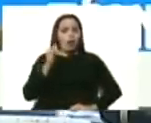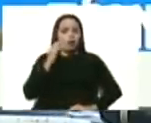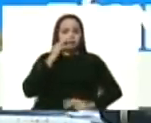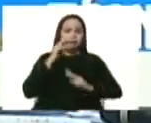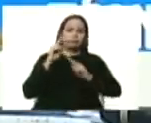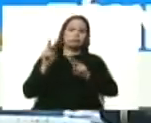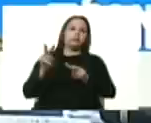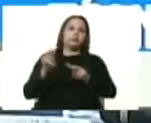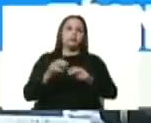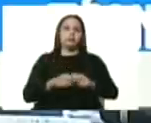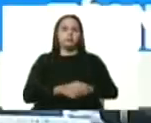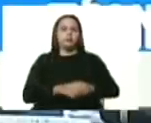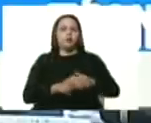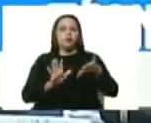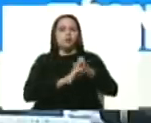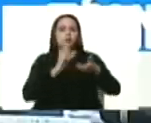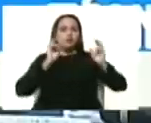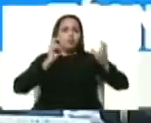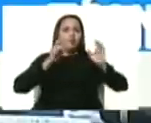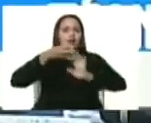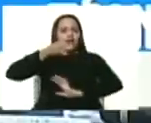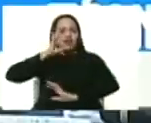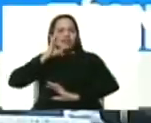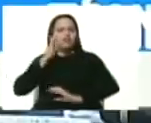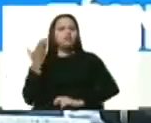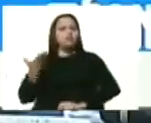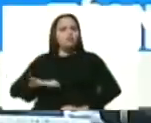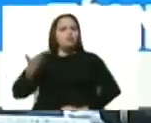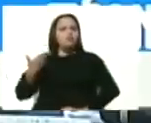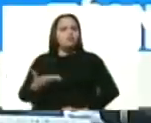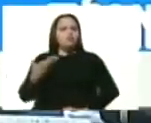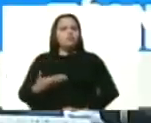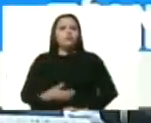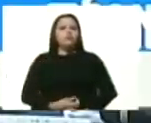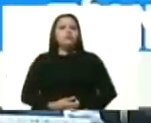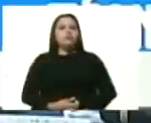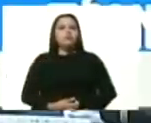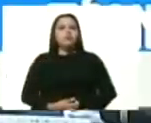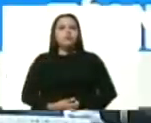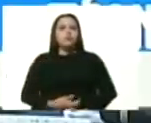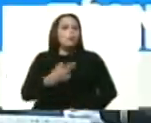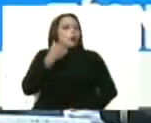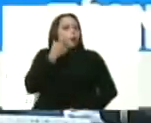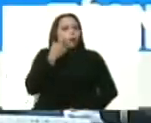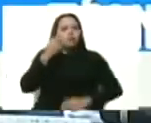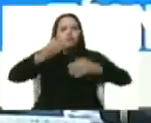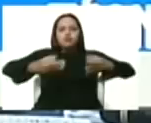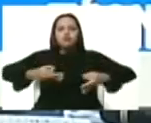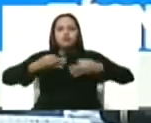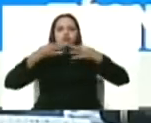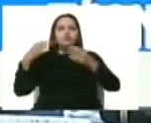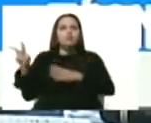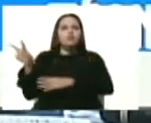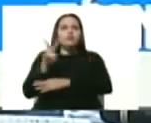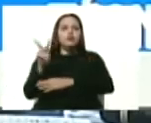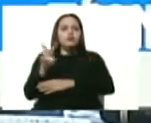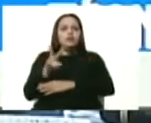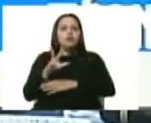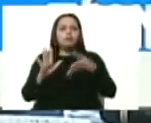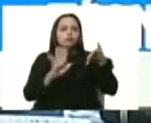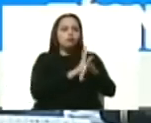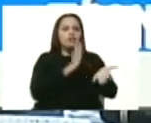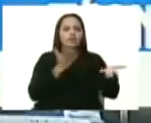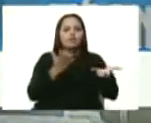el tema del café tan importante. Bueno, la tradición que tiene Venezuela en este sector,